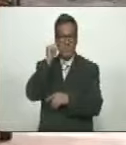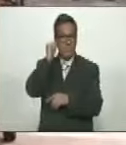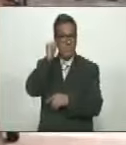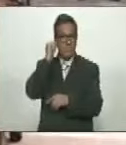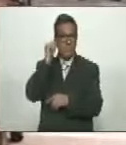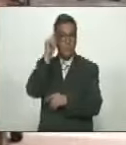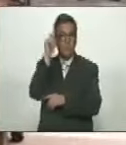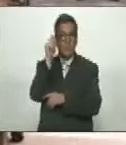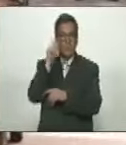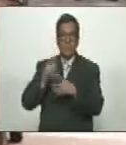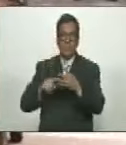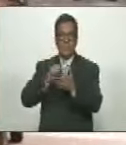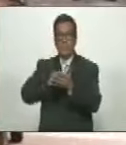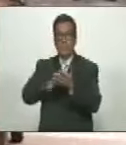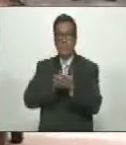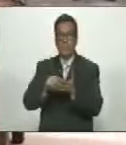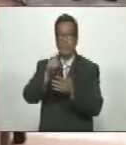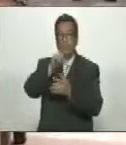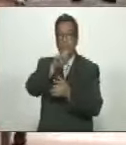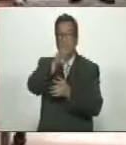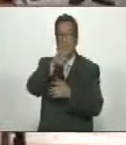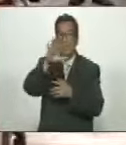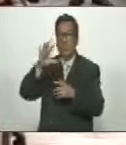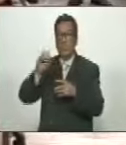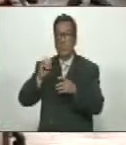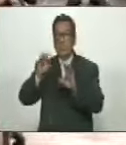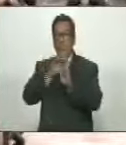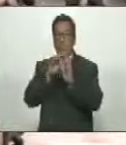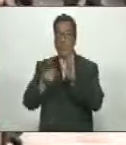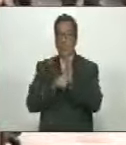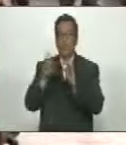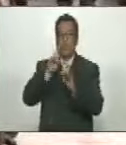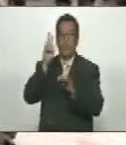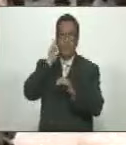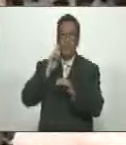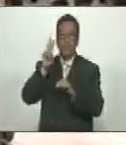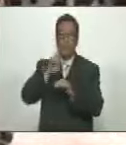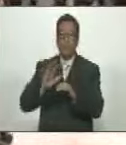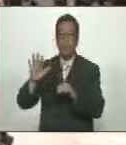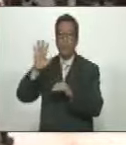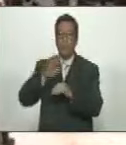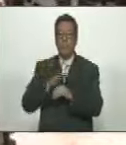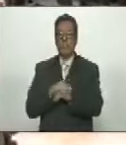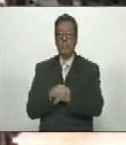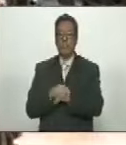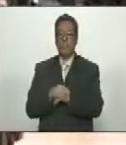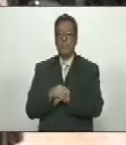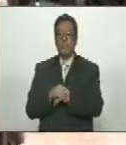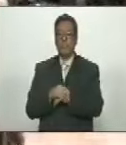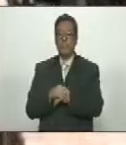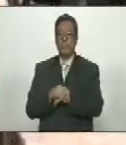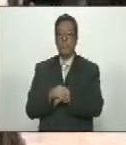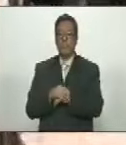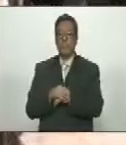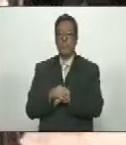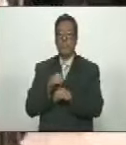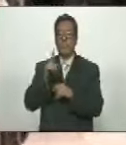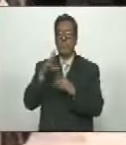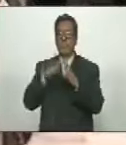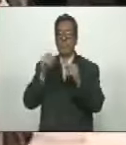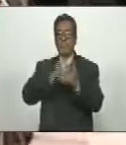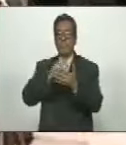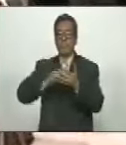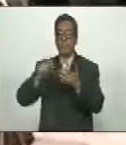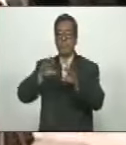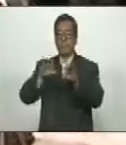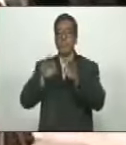según el artículo 150 de la constitución de la república bolivariana de venezuela todo contrato de